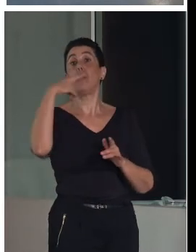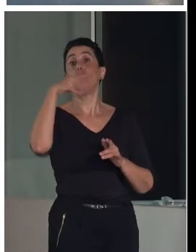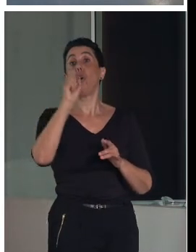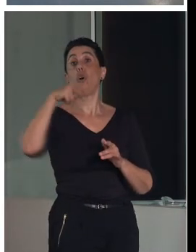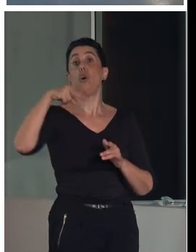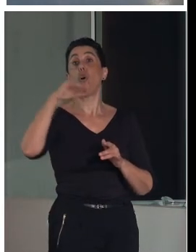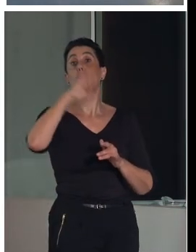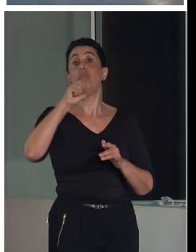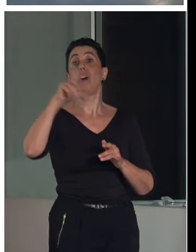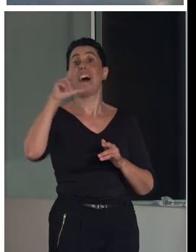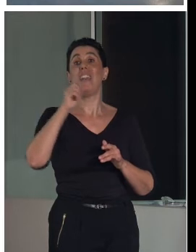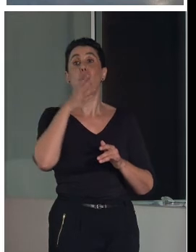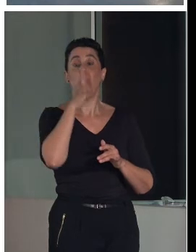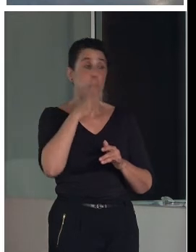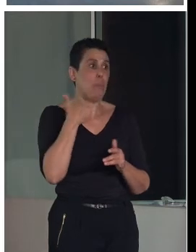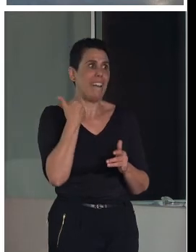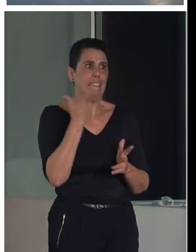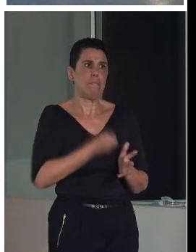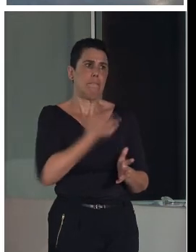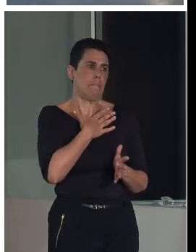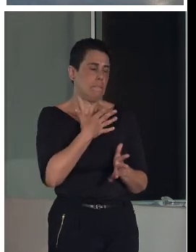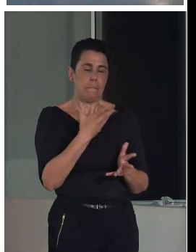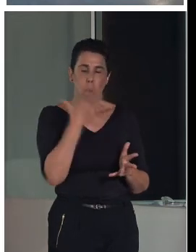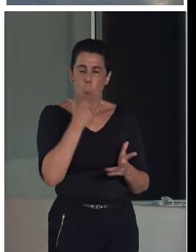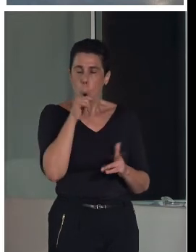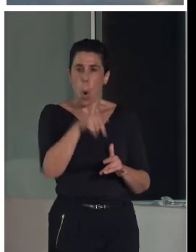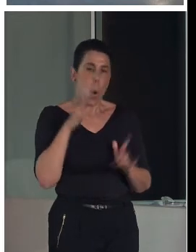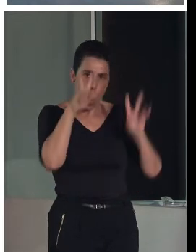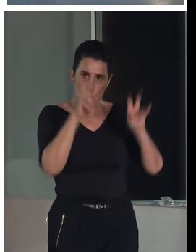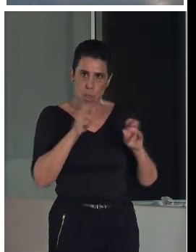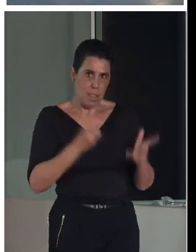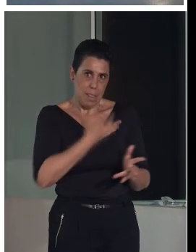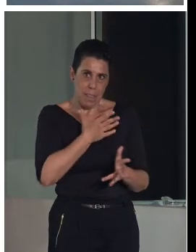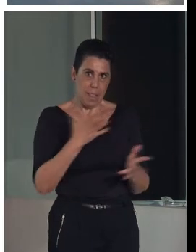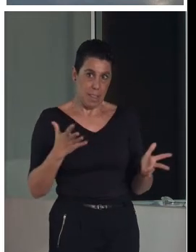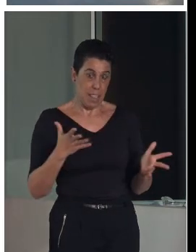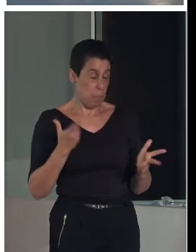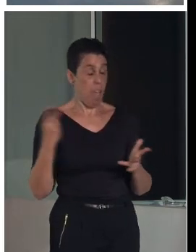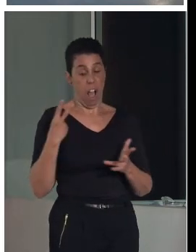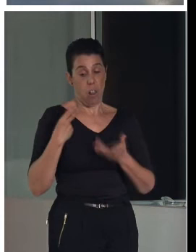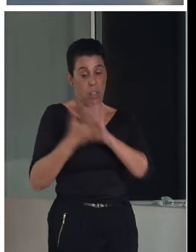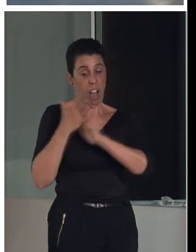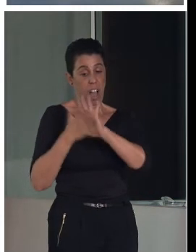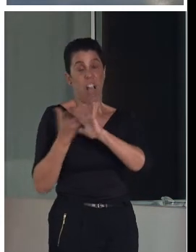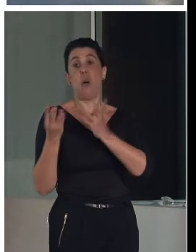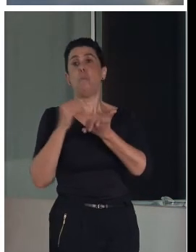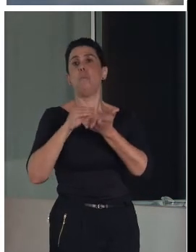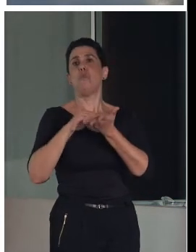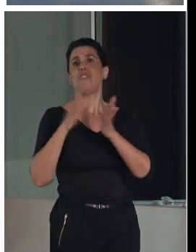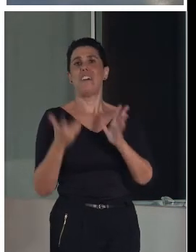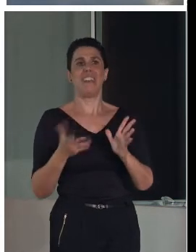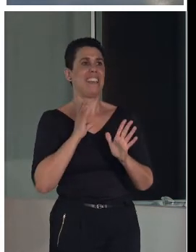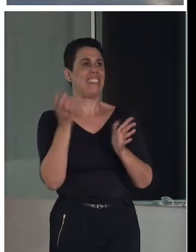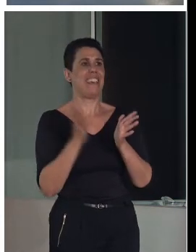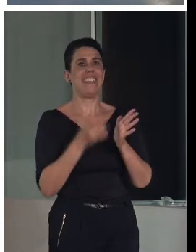encantado hablar de esto. Lo hablábamos muchas veces, y he intentado resumirlo porque es complejo. Él hablaba siempre de la calidad como el